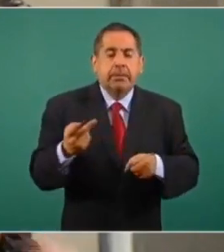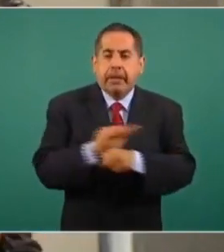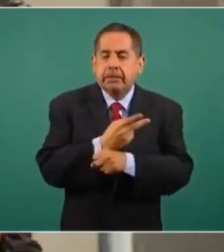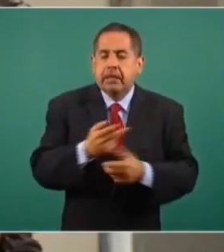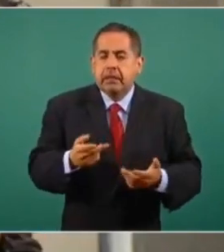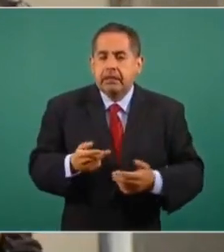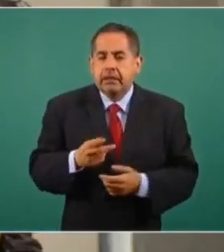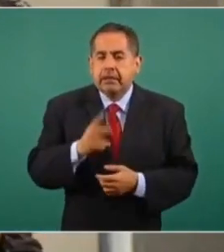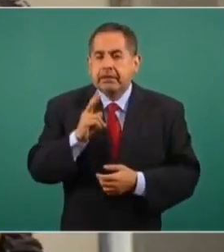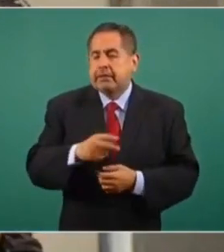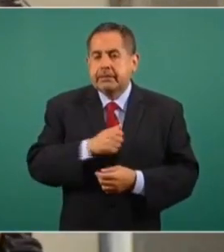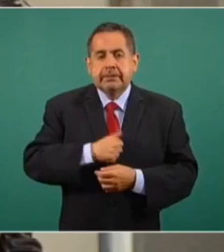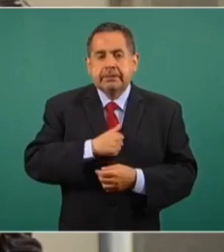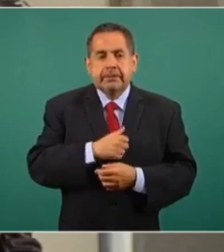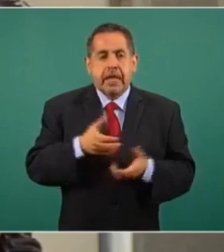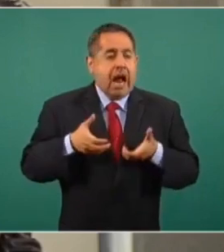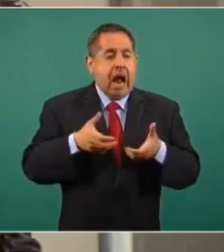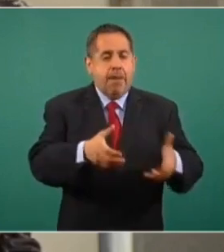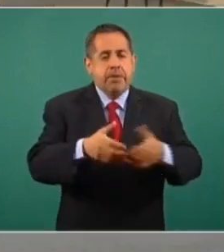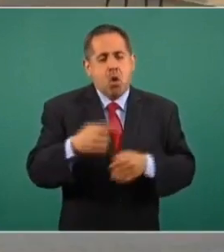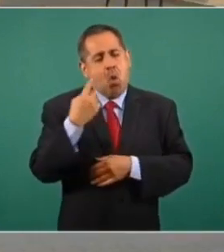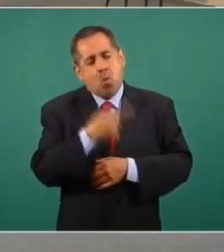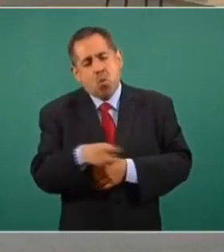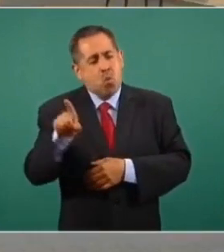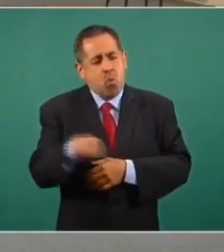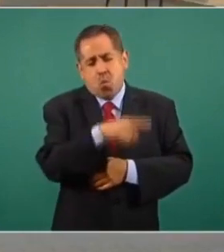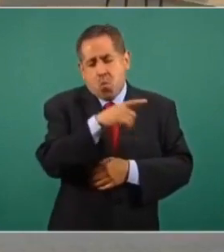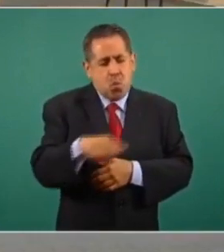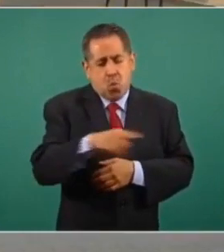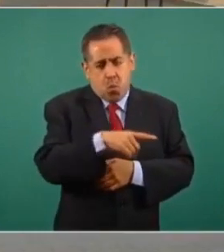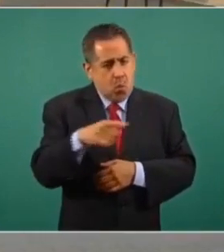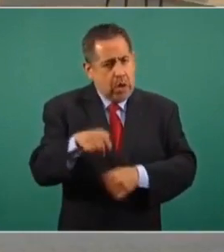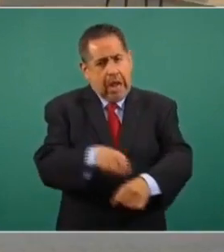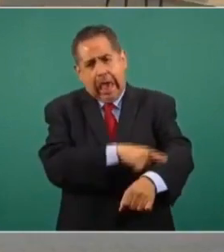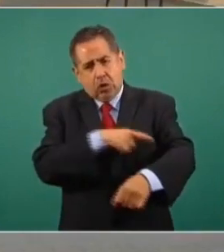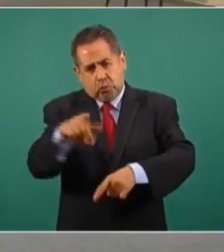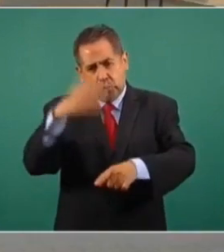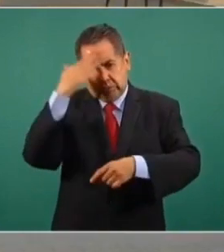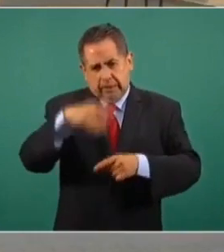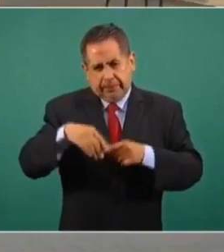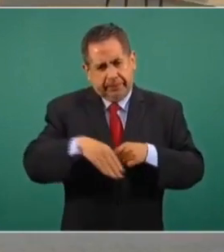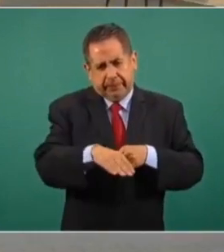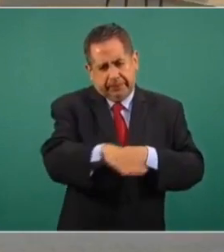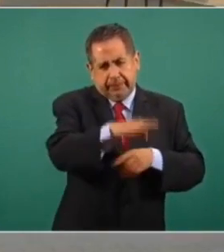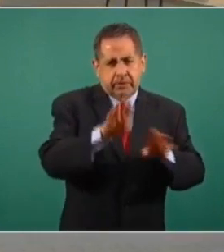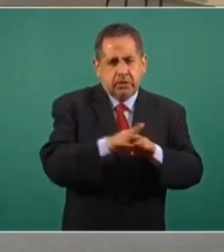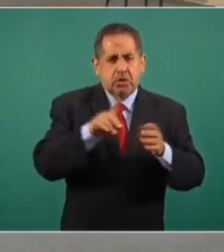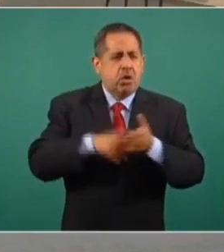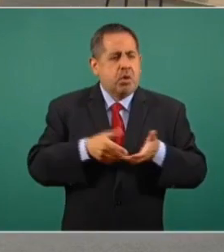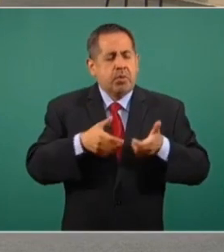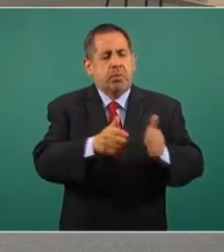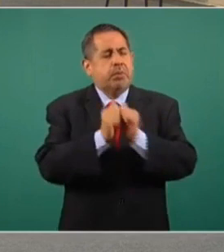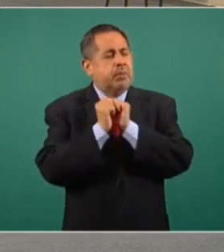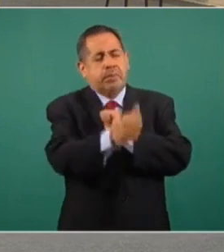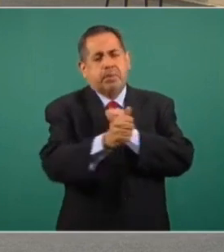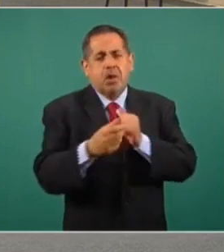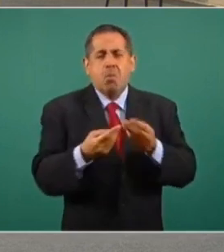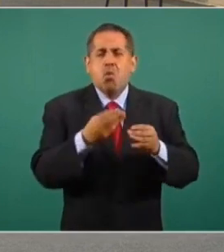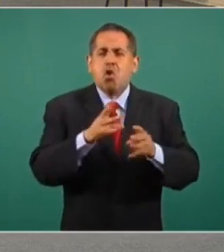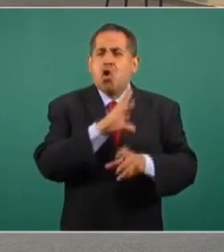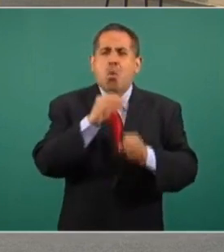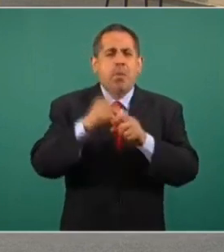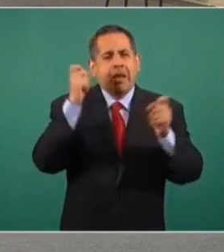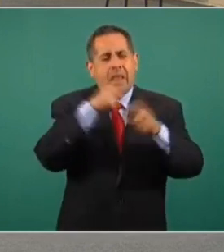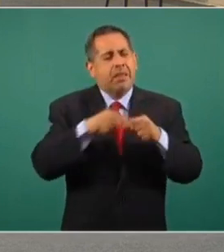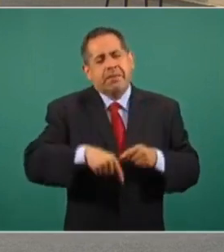el camino es largo y usted lo sabe, son carreteras muy complicadas.